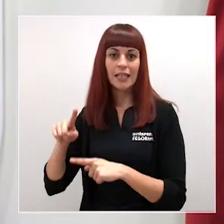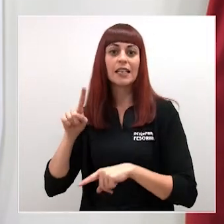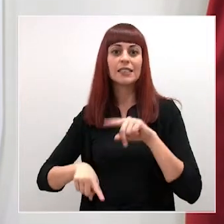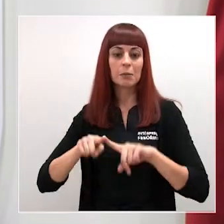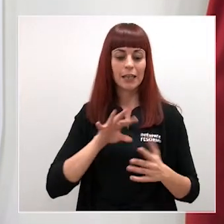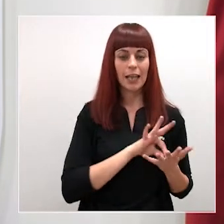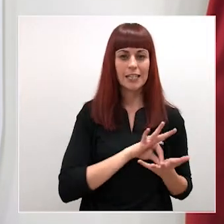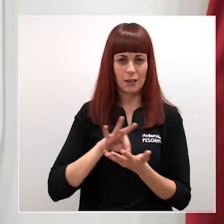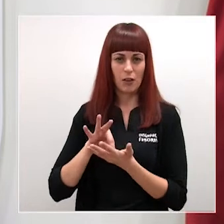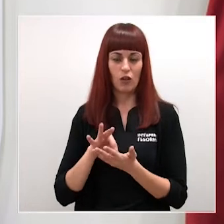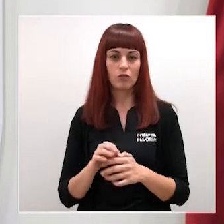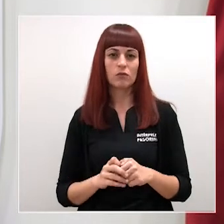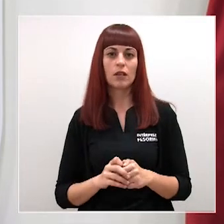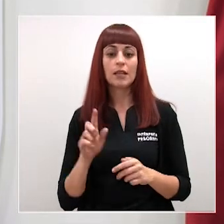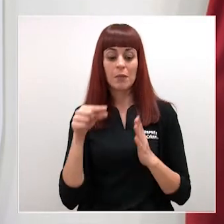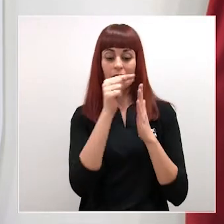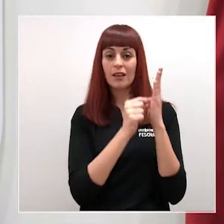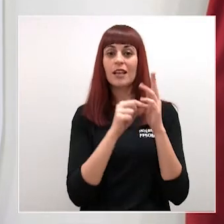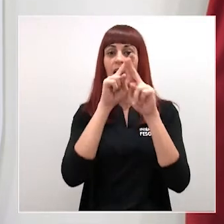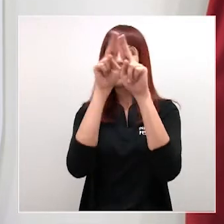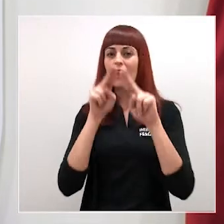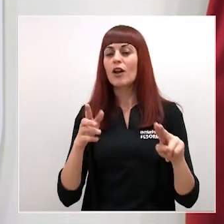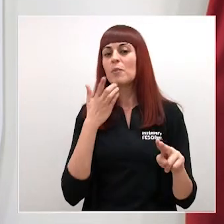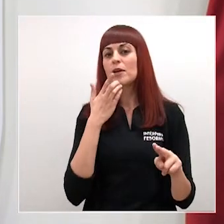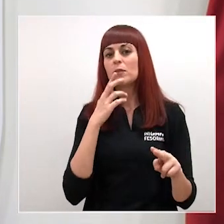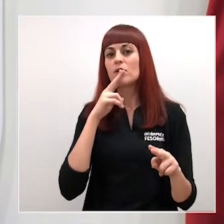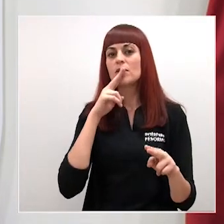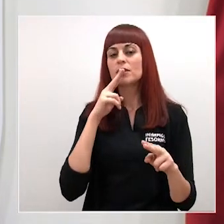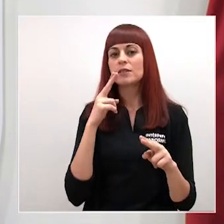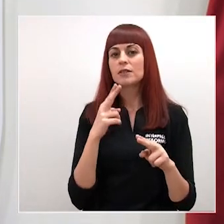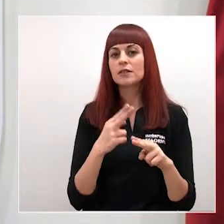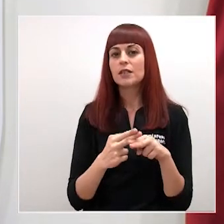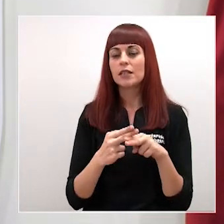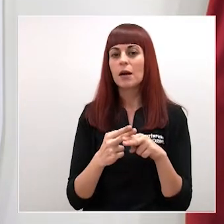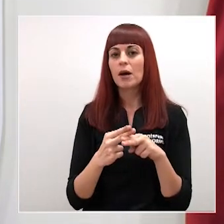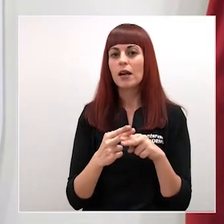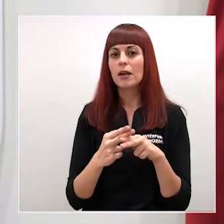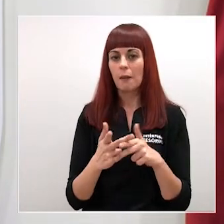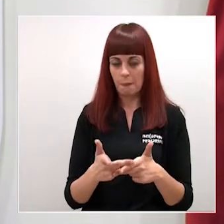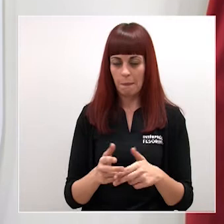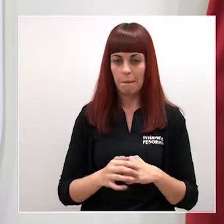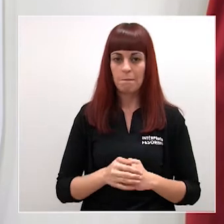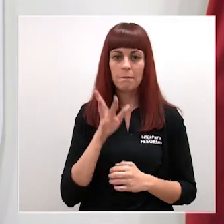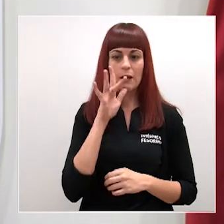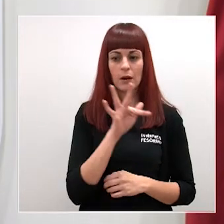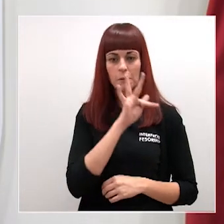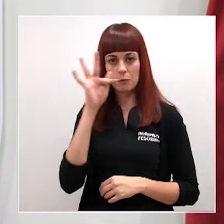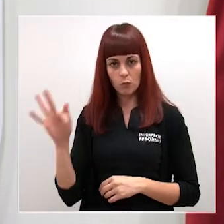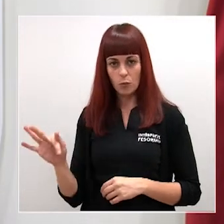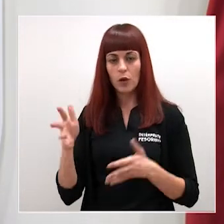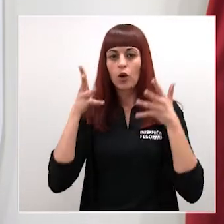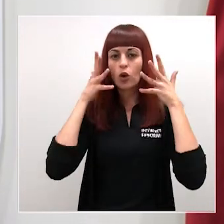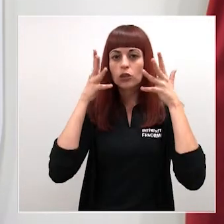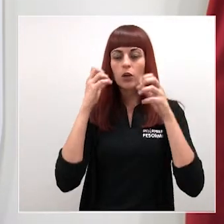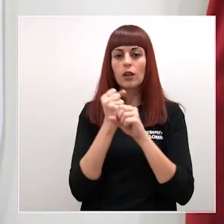denominaciones internacionales como por ejemplo los llamados Bed and Breakfast. Cedo ahora la palabra al consejero de